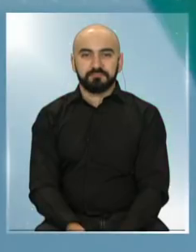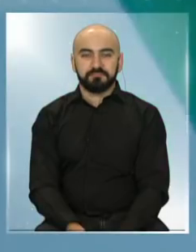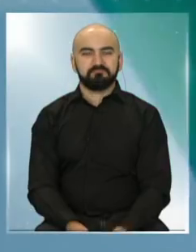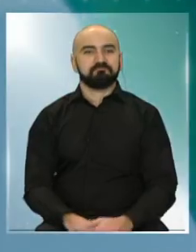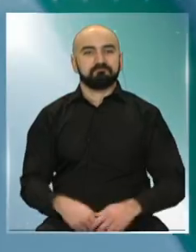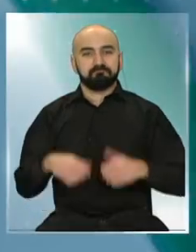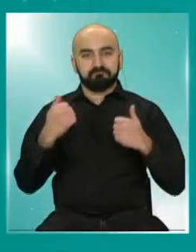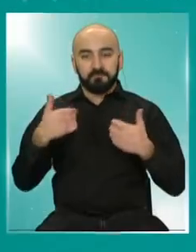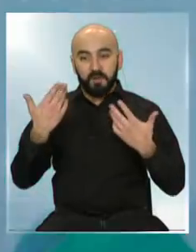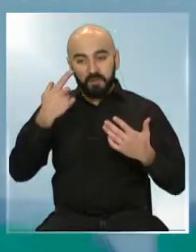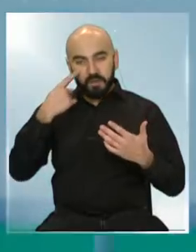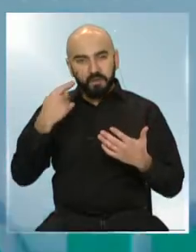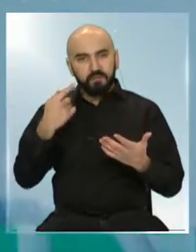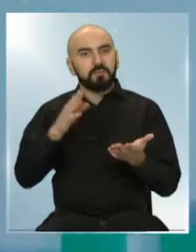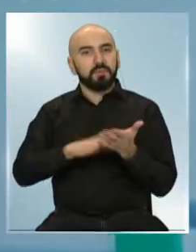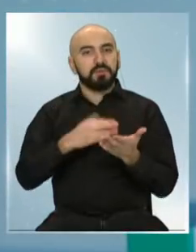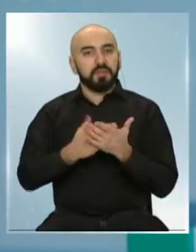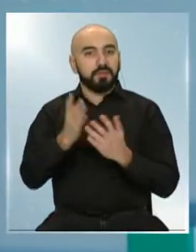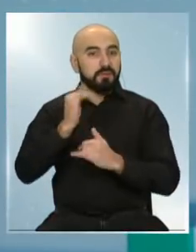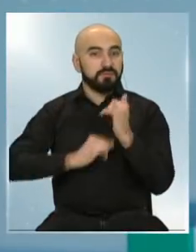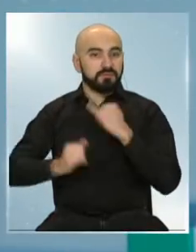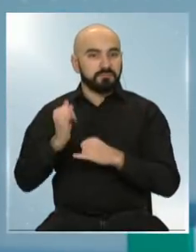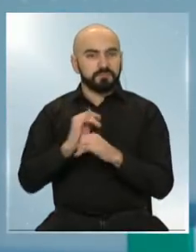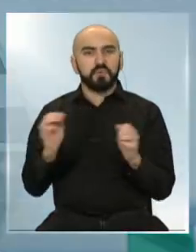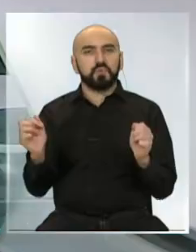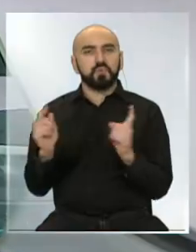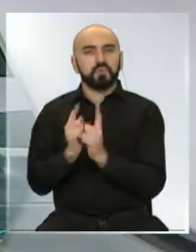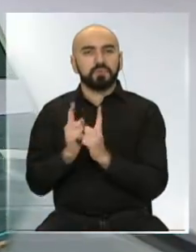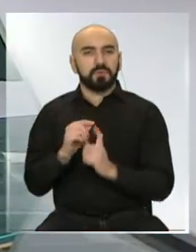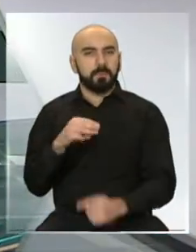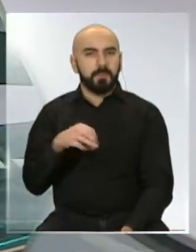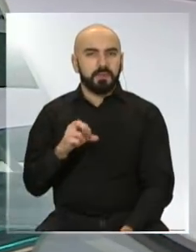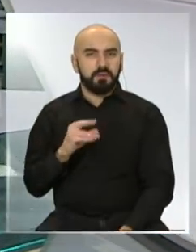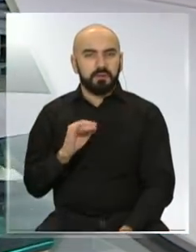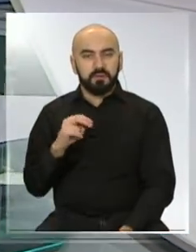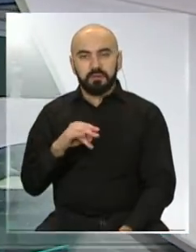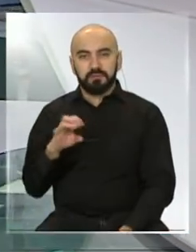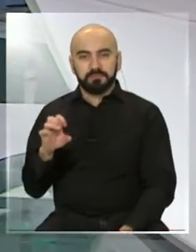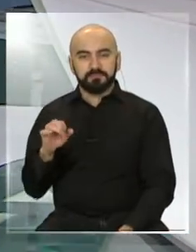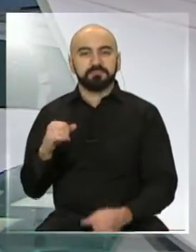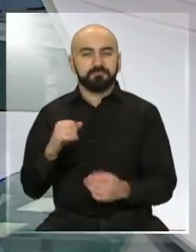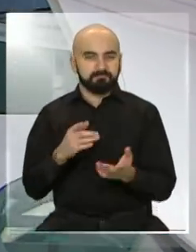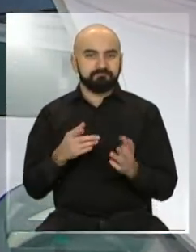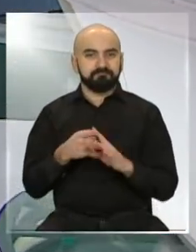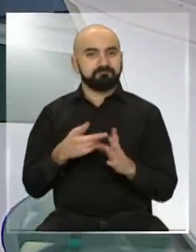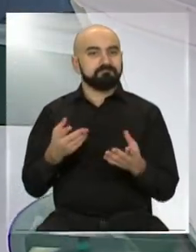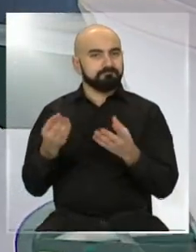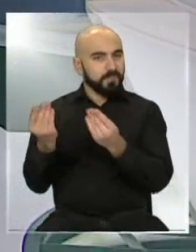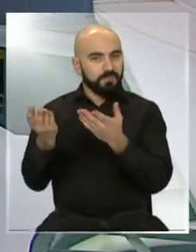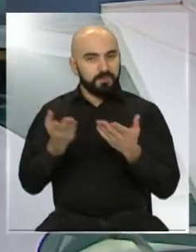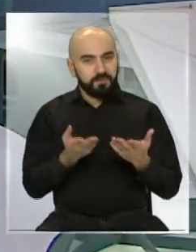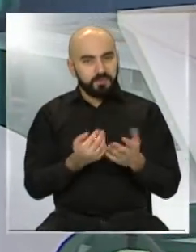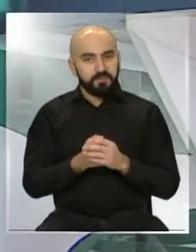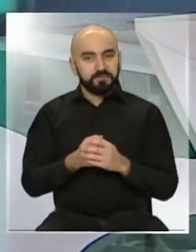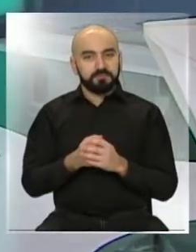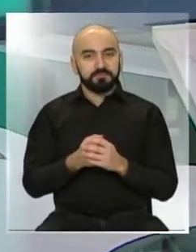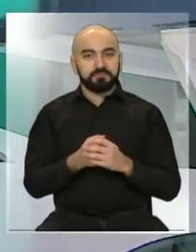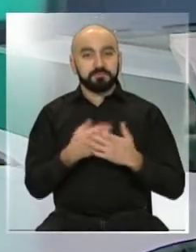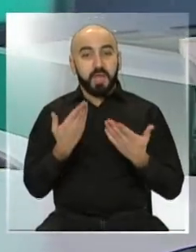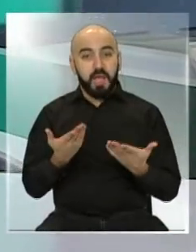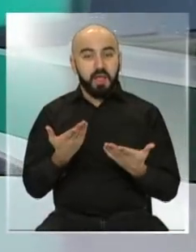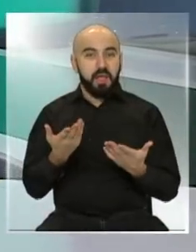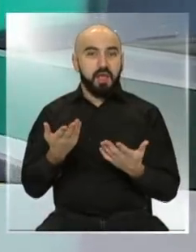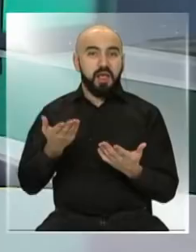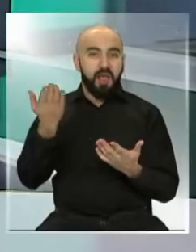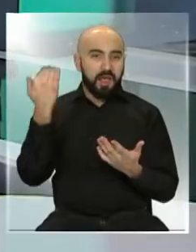Muy bien, revisamos la actualidad internacional junto a Mariana Smith. ¿Cómo estás, Mariana? Hola, Bienvenida. Gracias. Ahora me tocó a mí el teletrabajo.